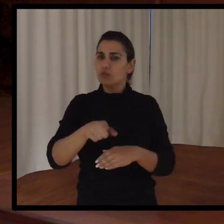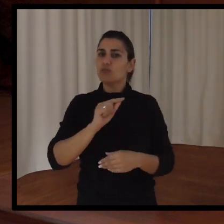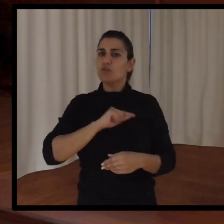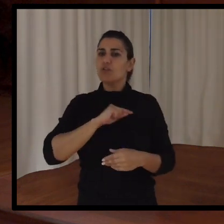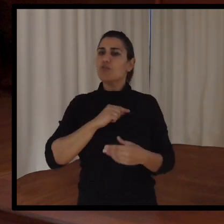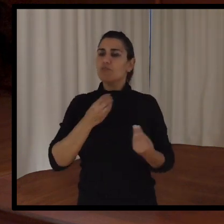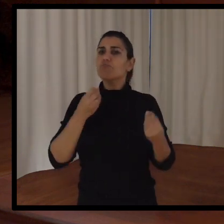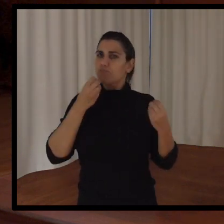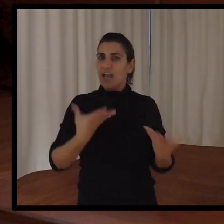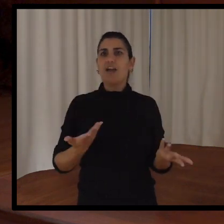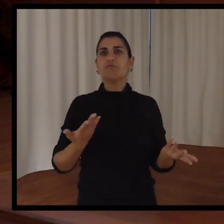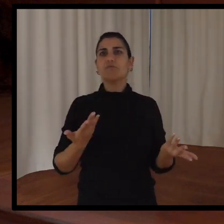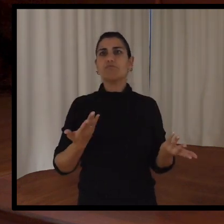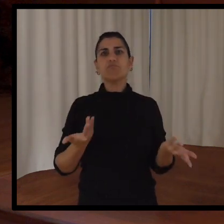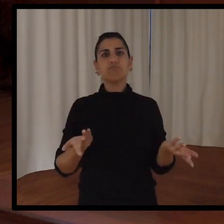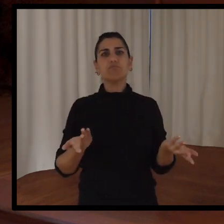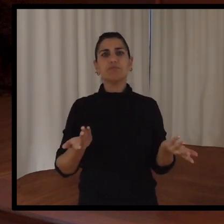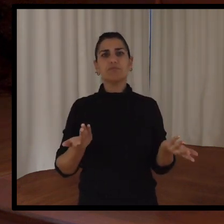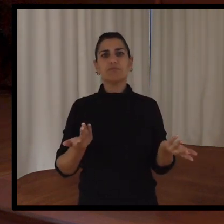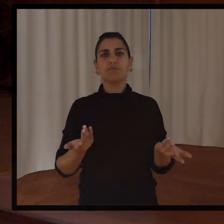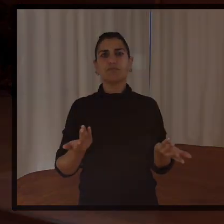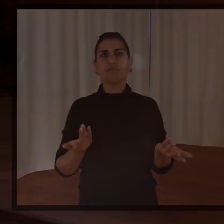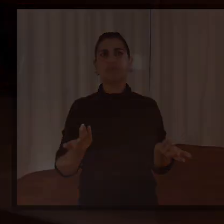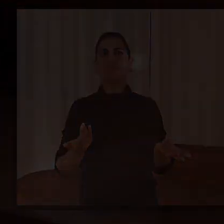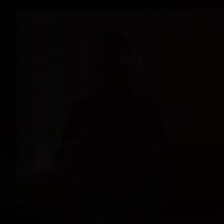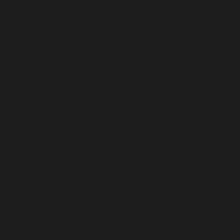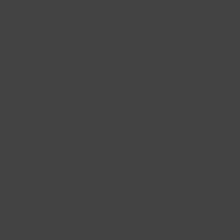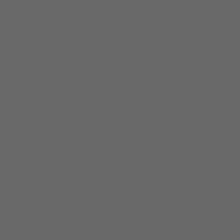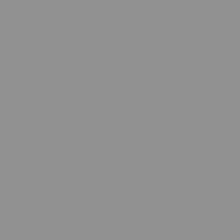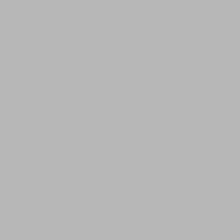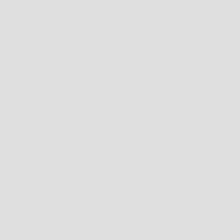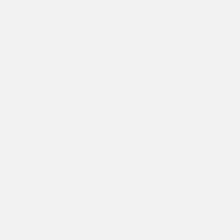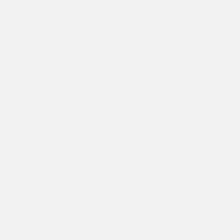sensación de vuelta a la Liga de Genuine. Gracias.